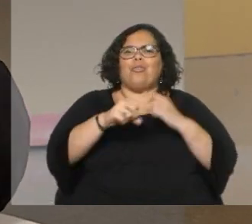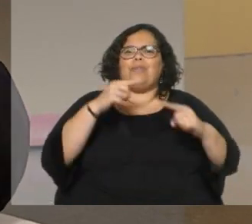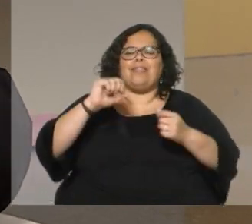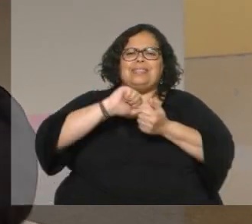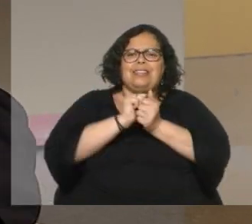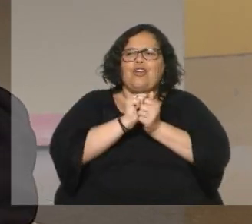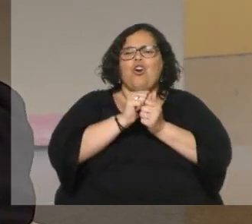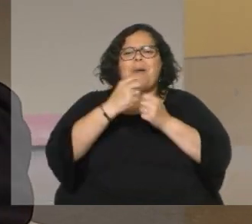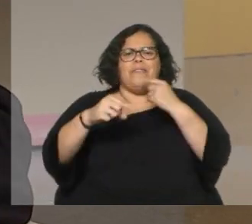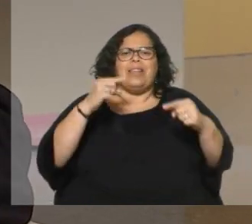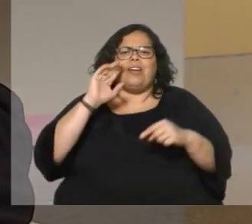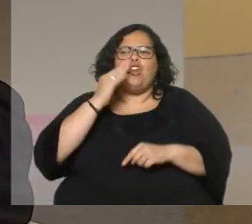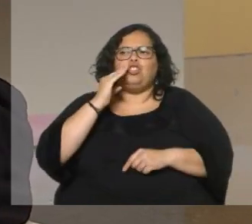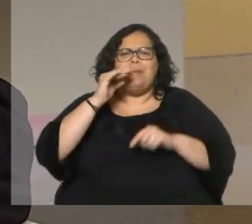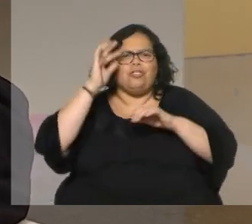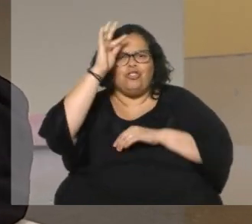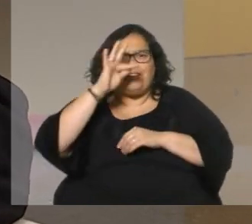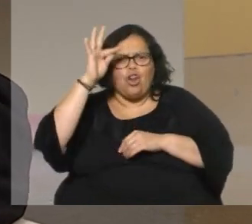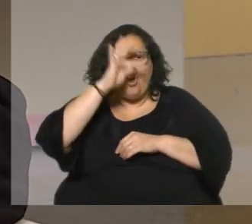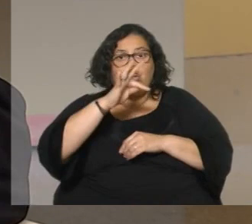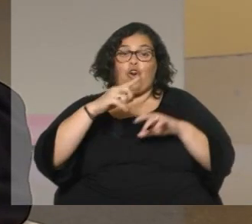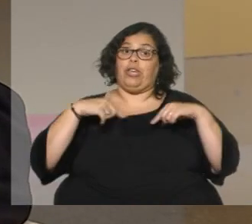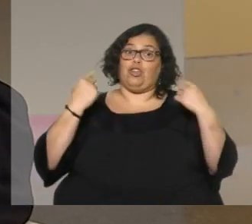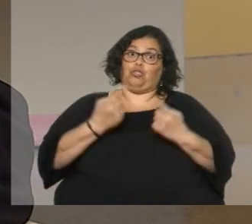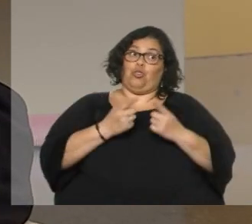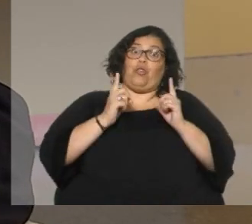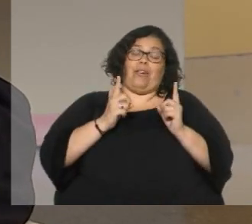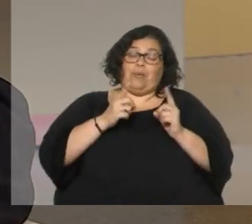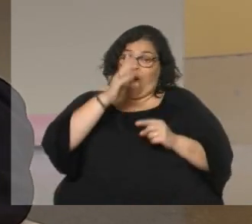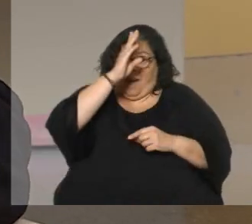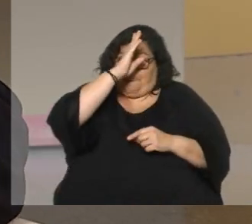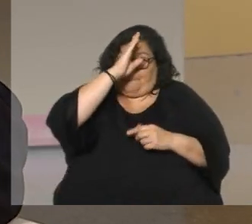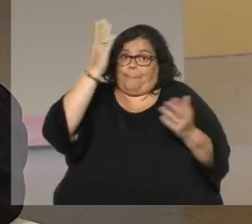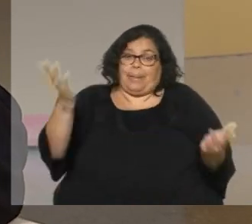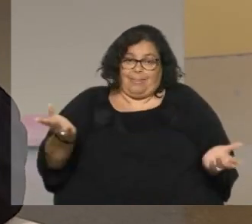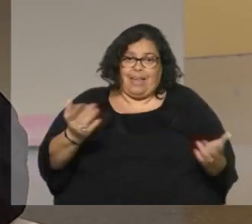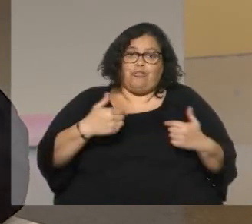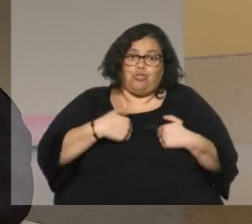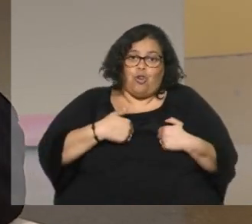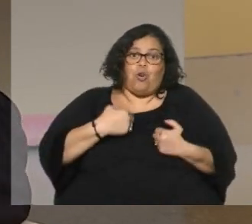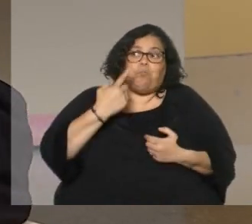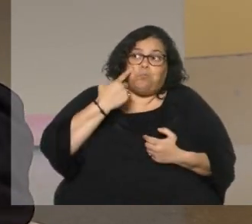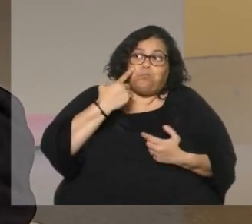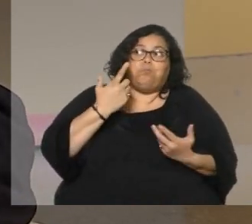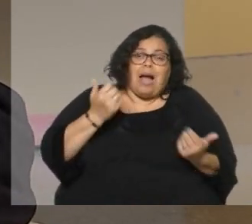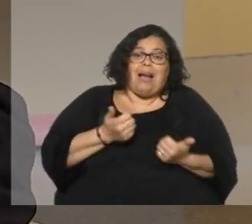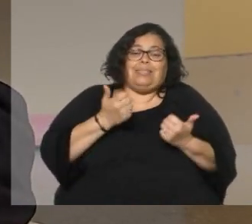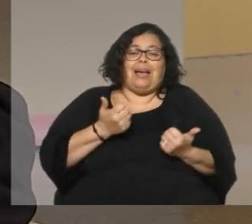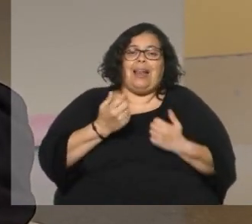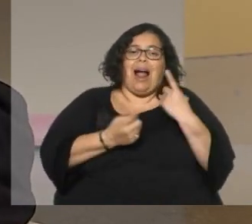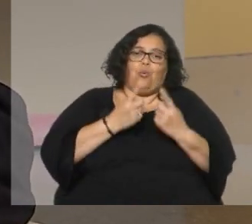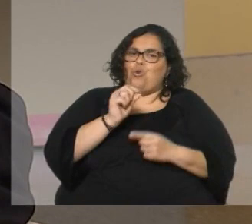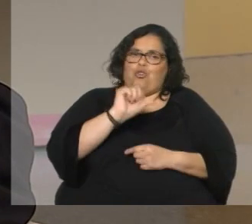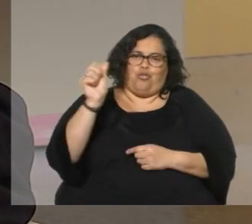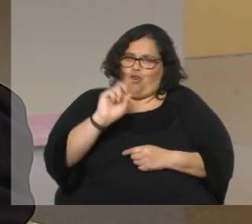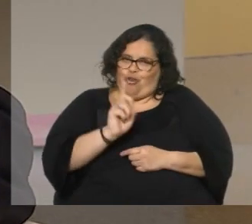conocimientos tecnológicos y uno tuvo que ayornarse evidentemente yo lo traté de hacer quizá no lo haya logrado del todo pero por